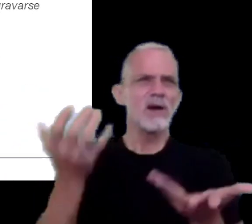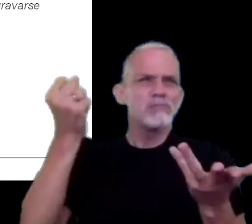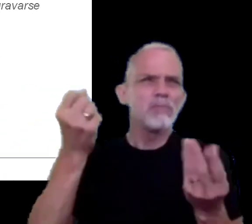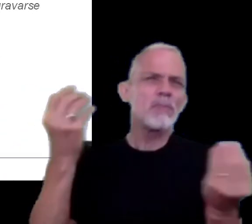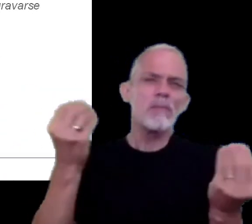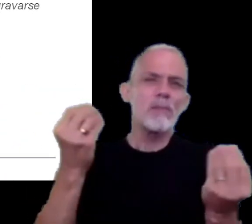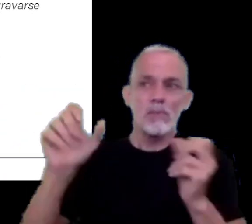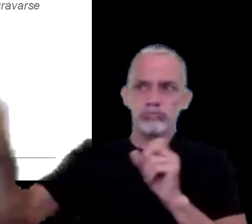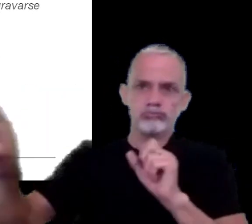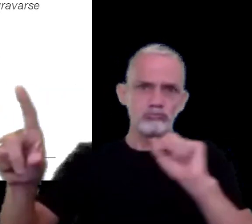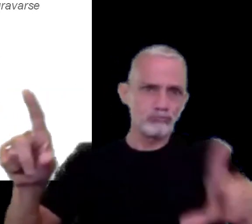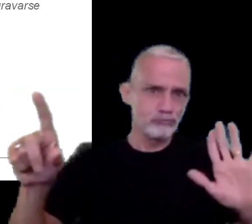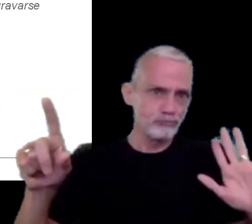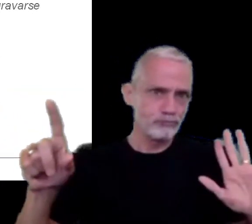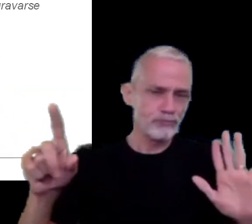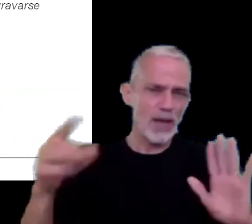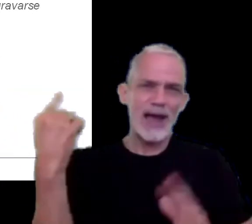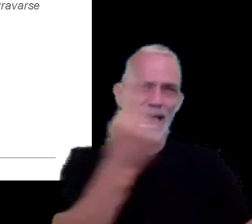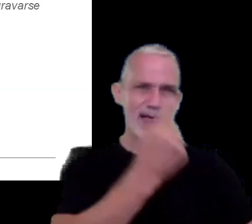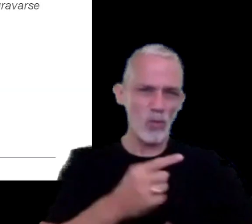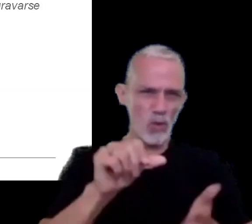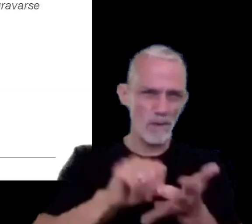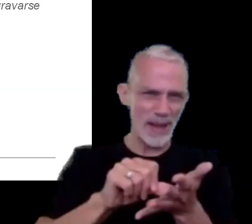propia está